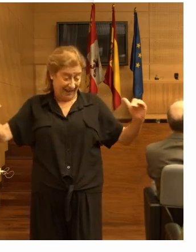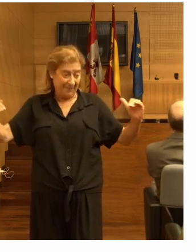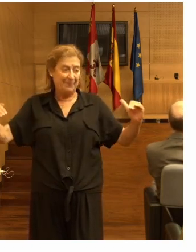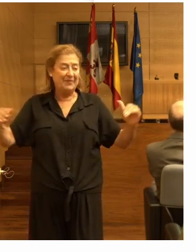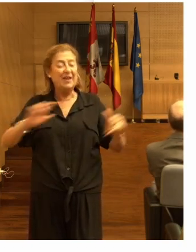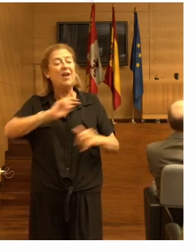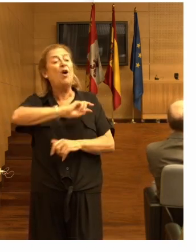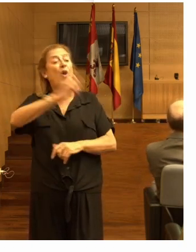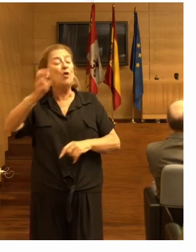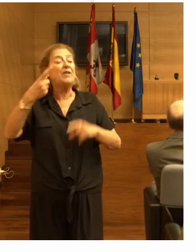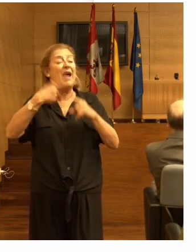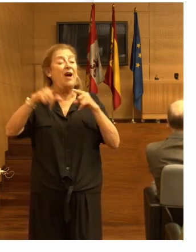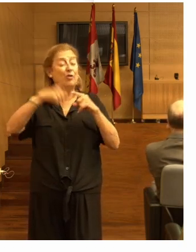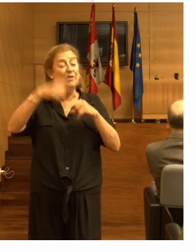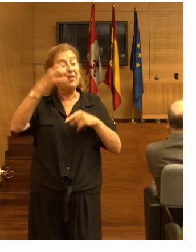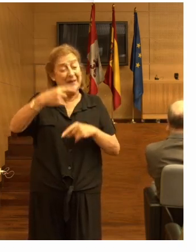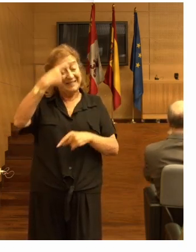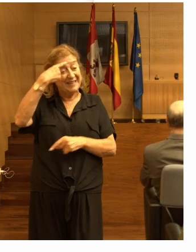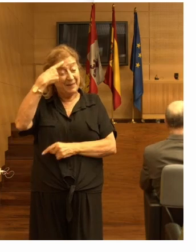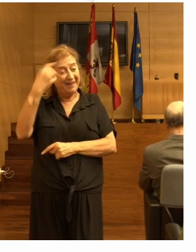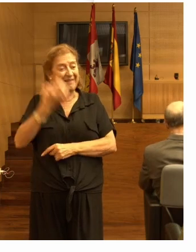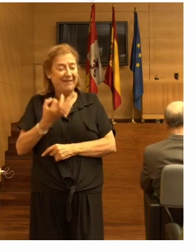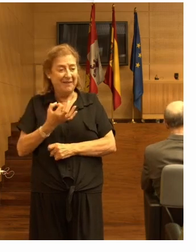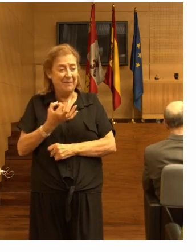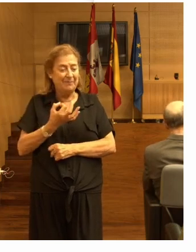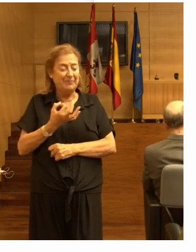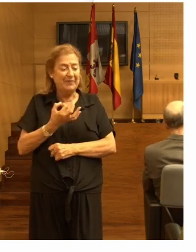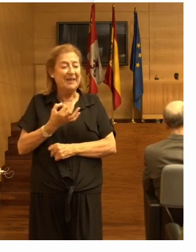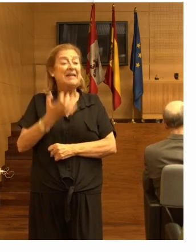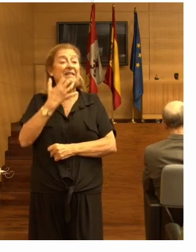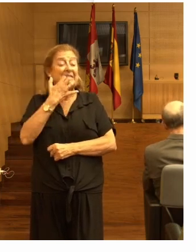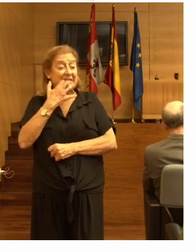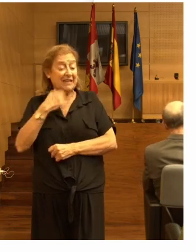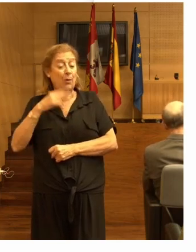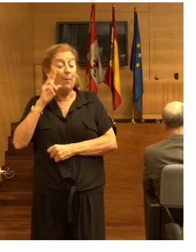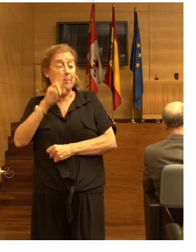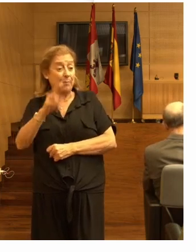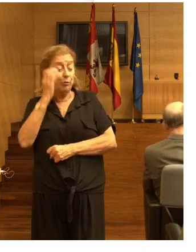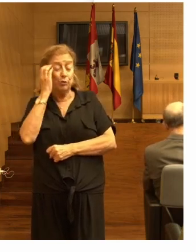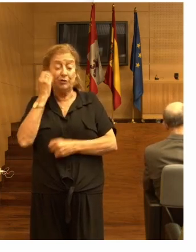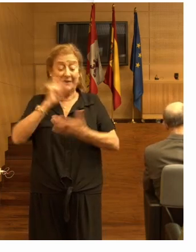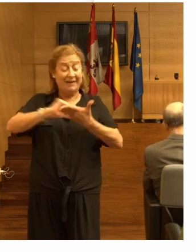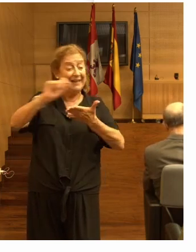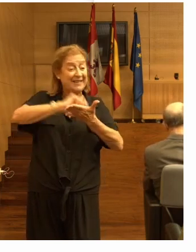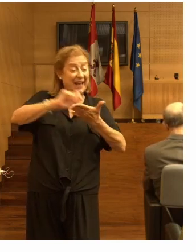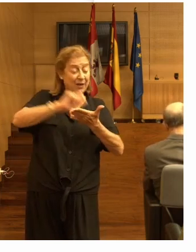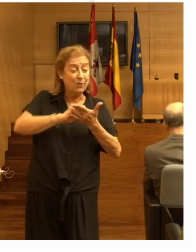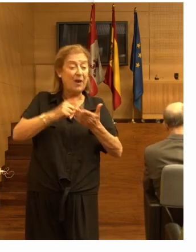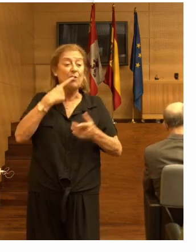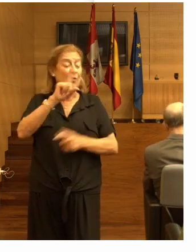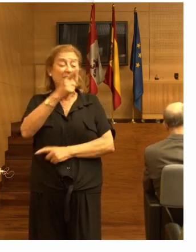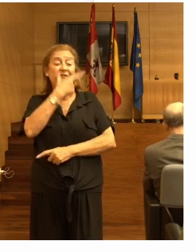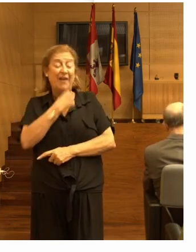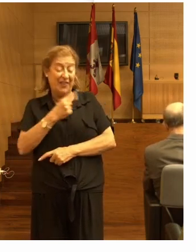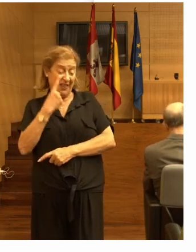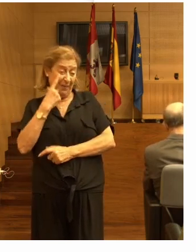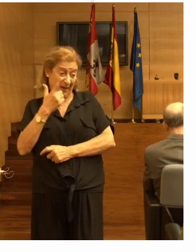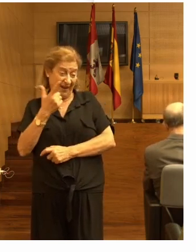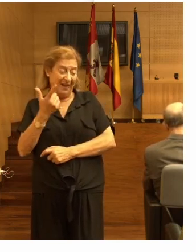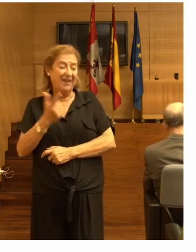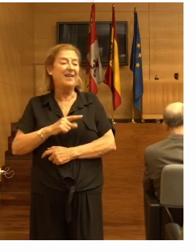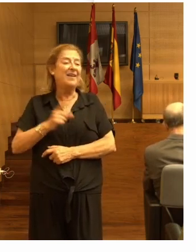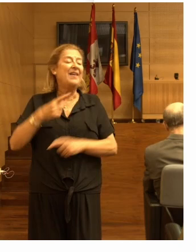Otra cosa que tenemos que tener en cuenta, si lo vemos en la literatura, no es fácil de identificar, es